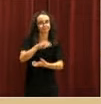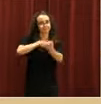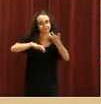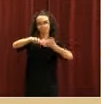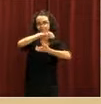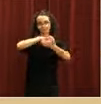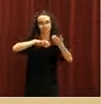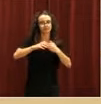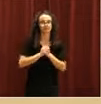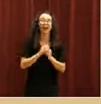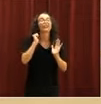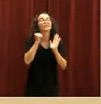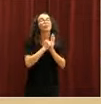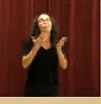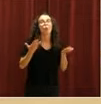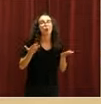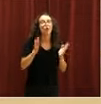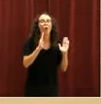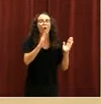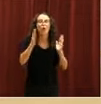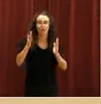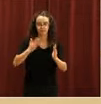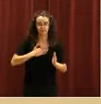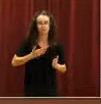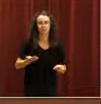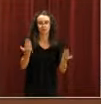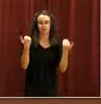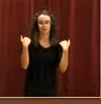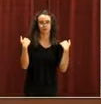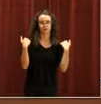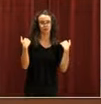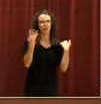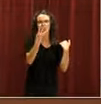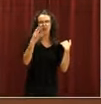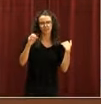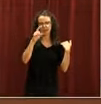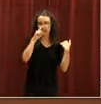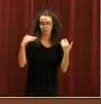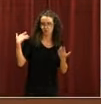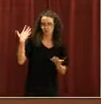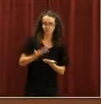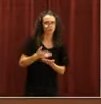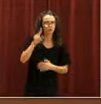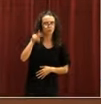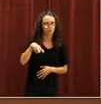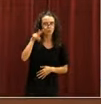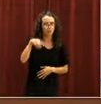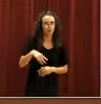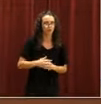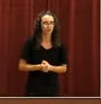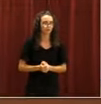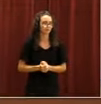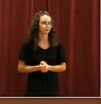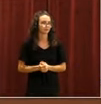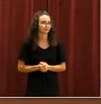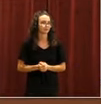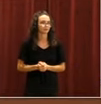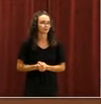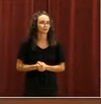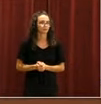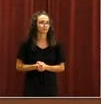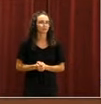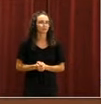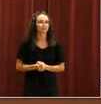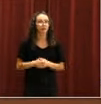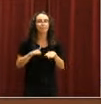Negruela, me corresponde guardar el orden. Esto no había sucedido en 40 años. No, lo que no ha ocurrido en 40 años. La mesa es neutral. La mesa debe